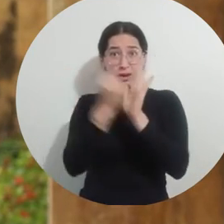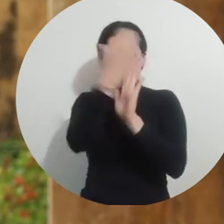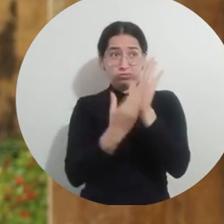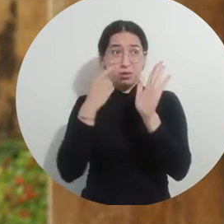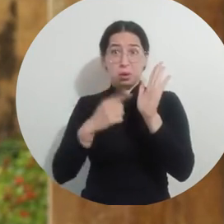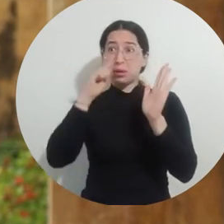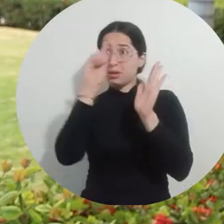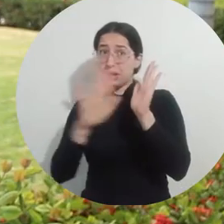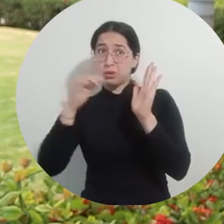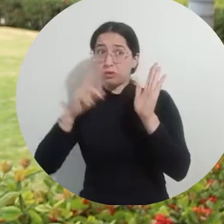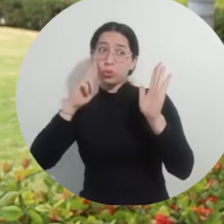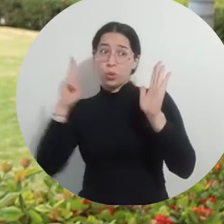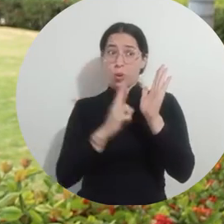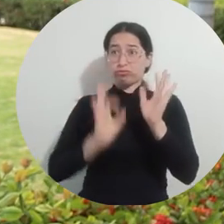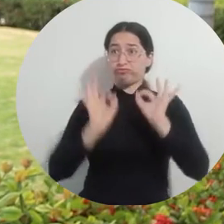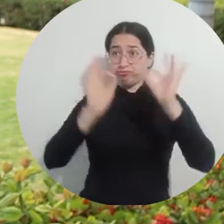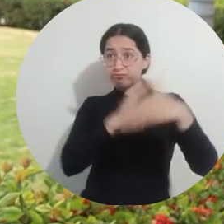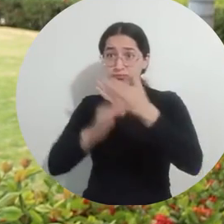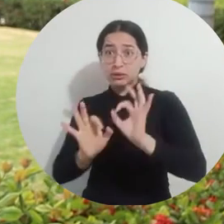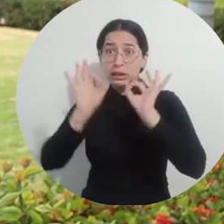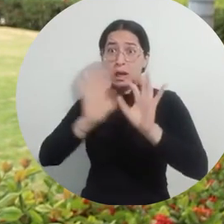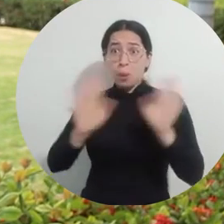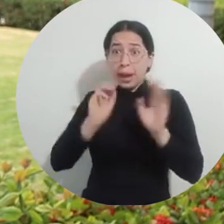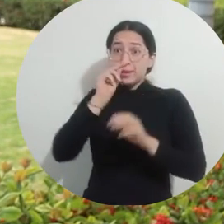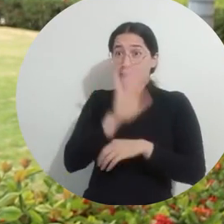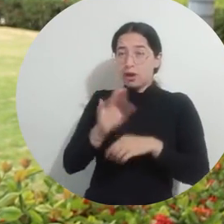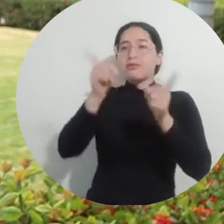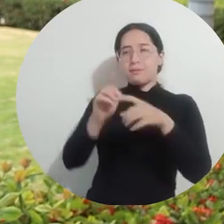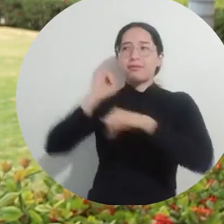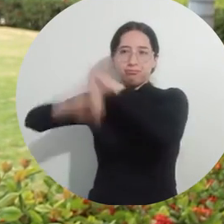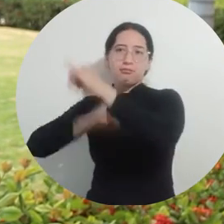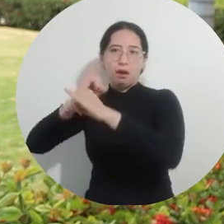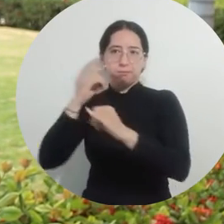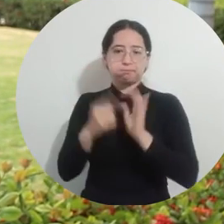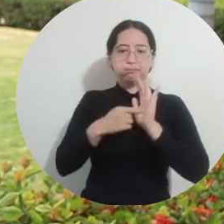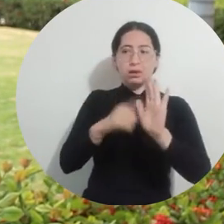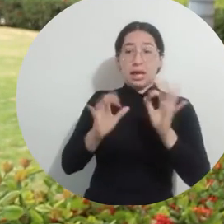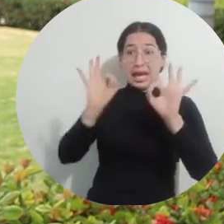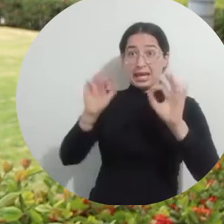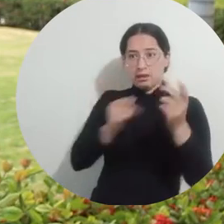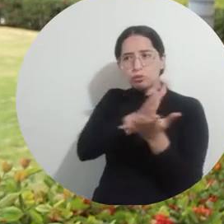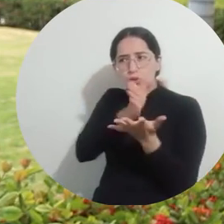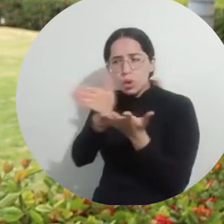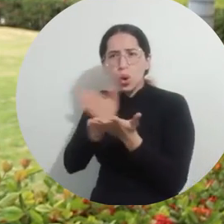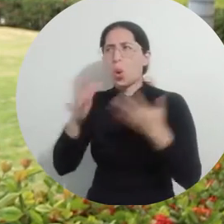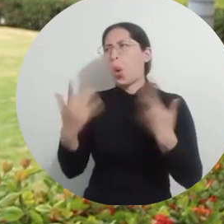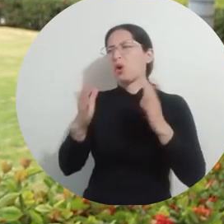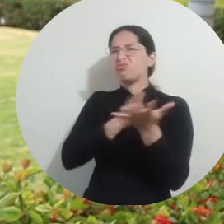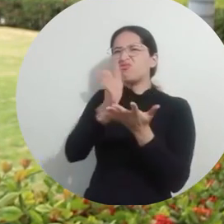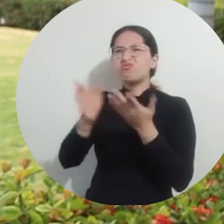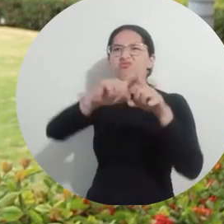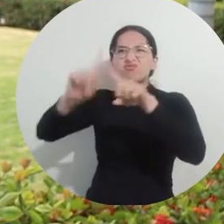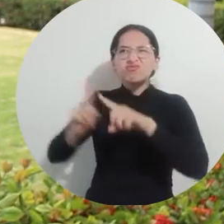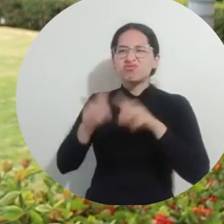nacional sino internacional. Se certifica que nuestros procesos son de calidad pero principalmente nuestros programas. Entonces